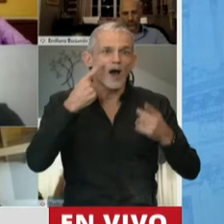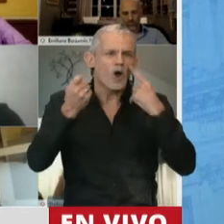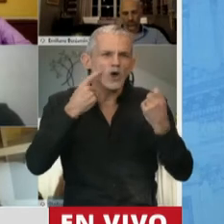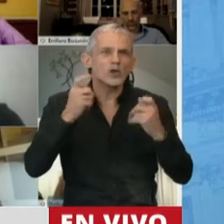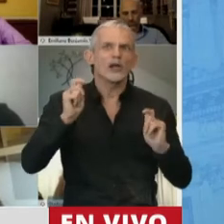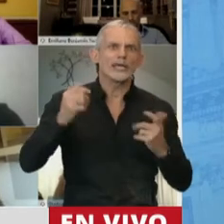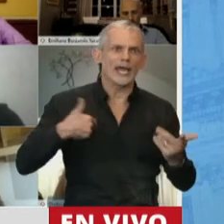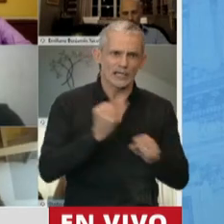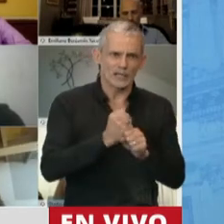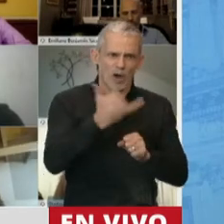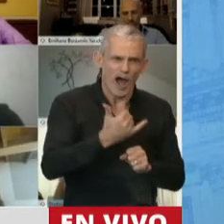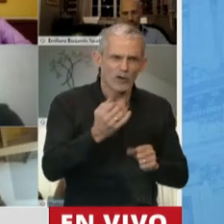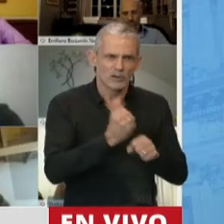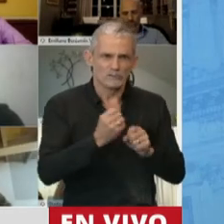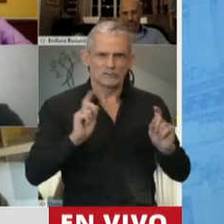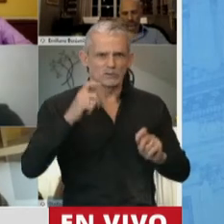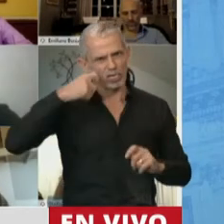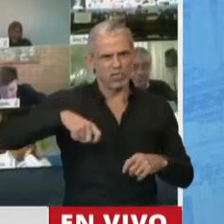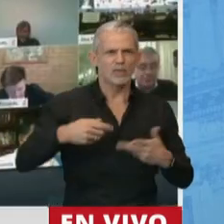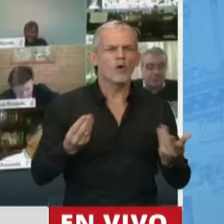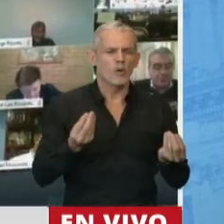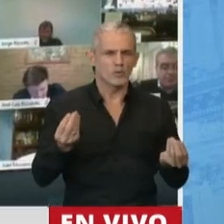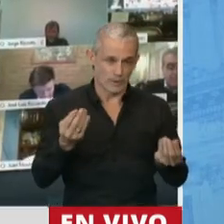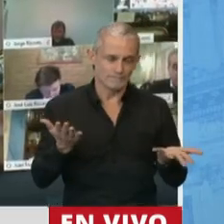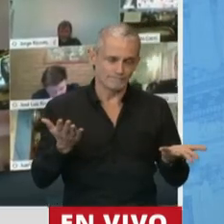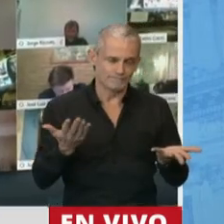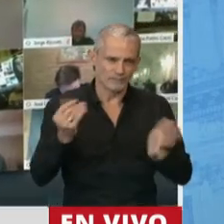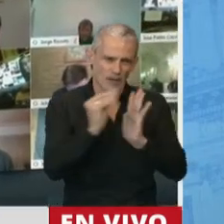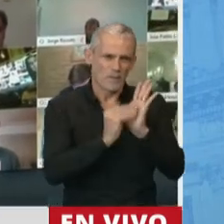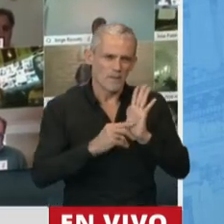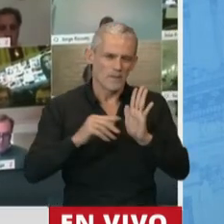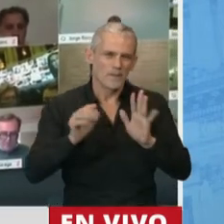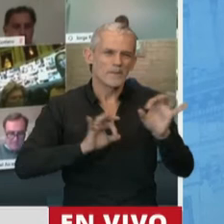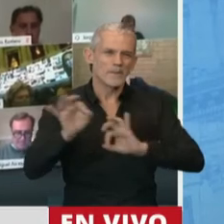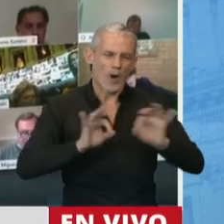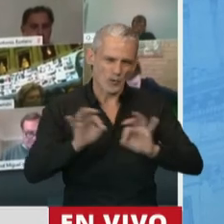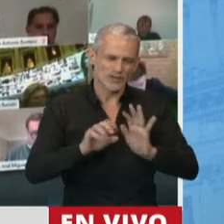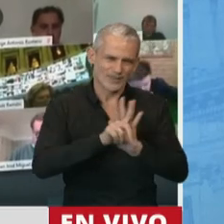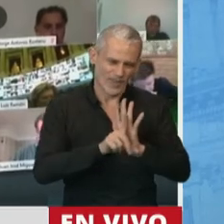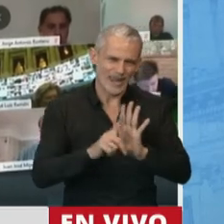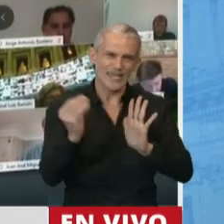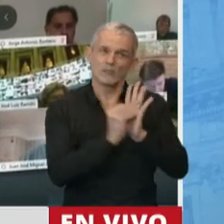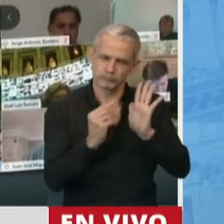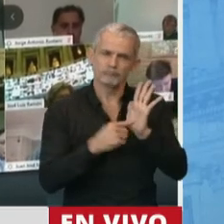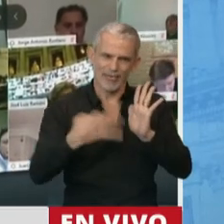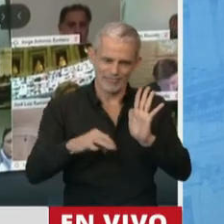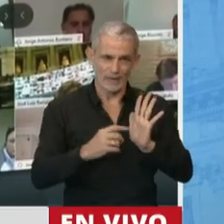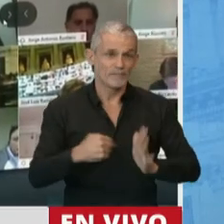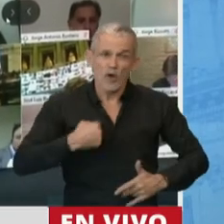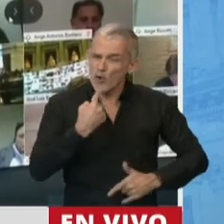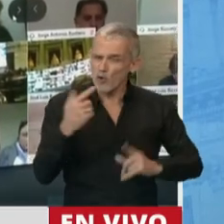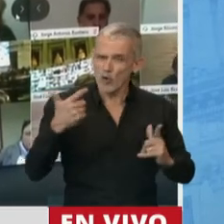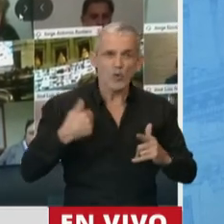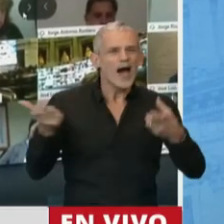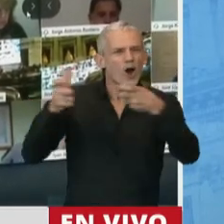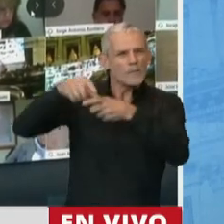controles. Y entonces este es el interés social al que apuntaba Vanessa cuando iniciaba el tratamiento de este proyecto. No tengo dudas que dentro